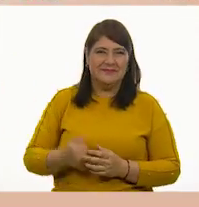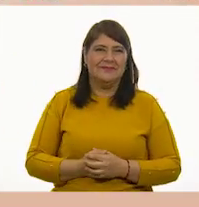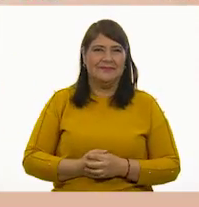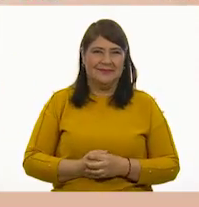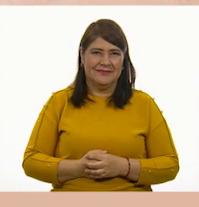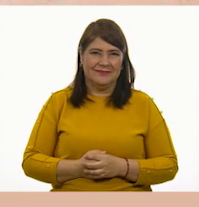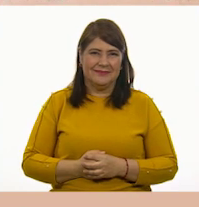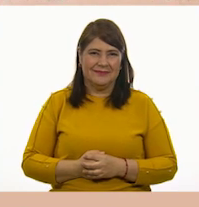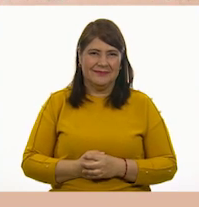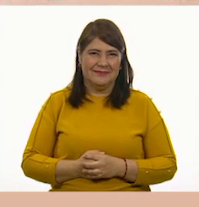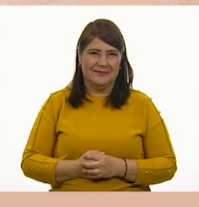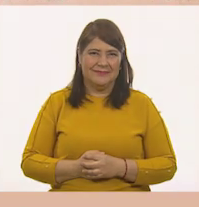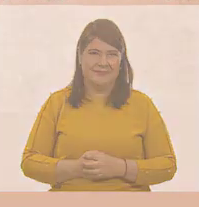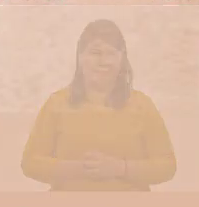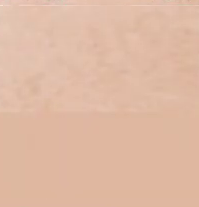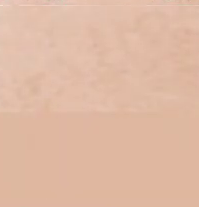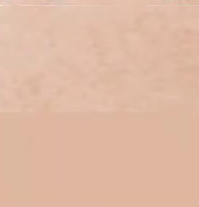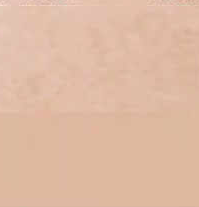Música Música